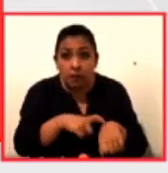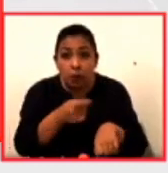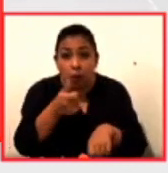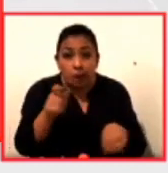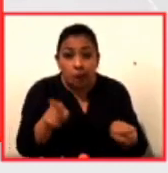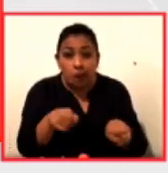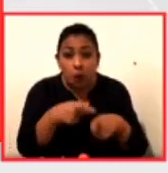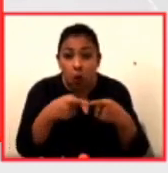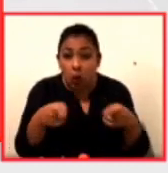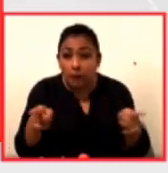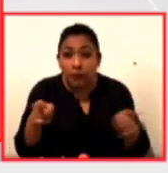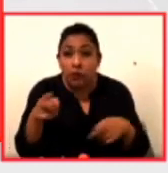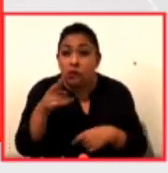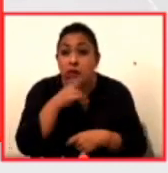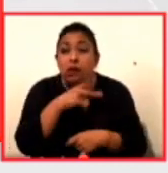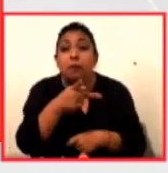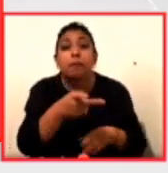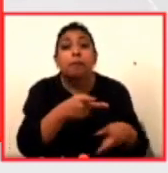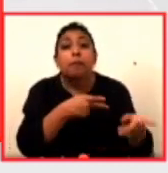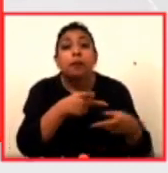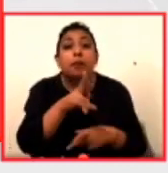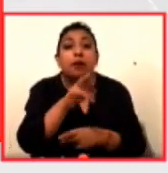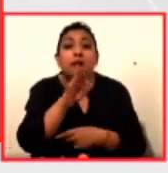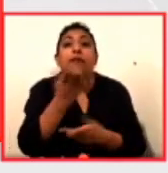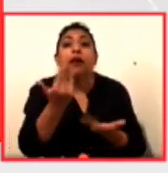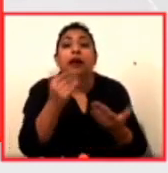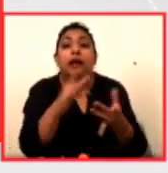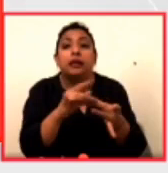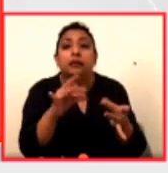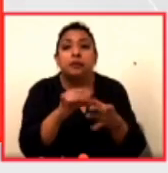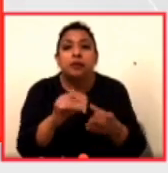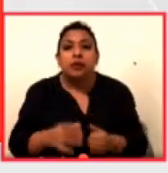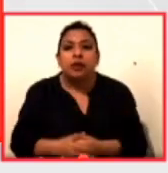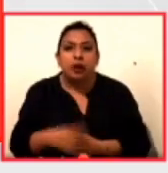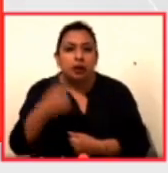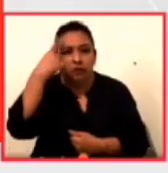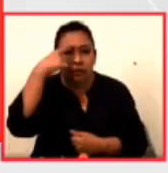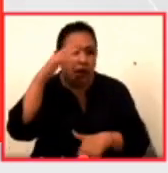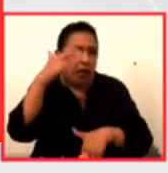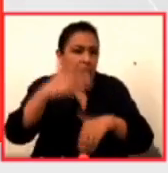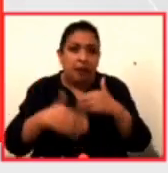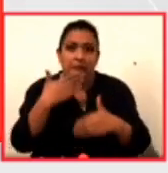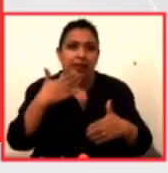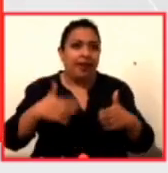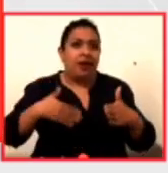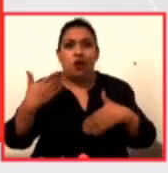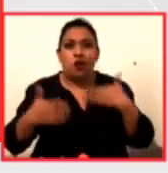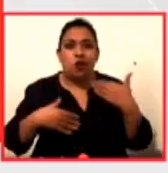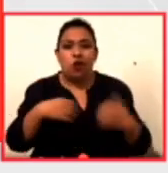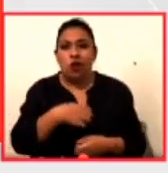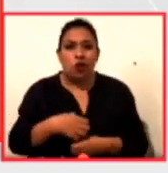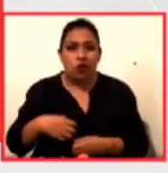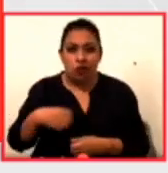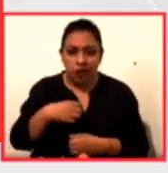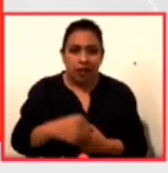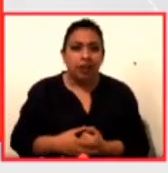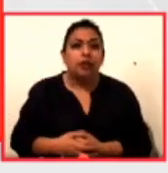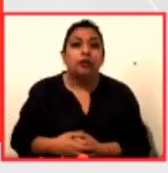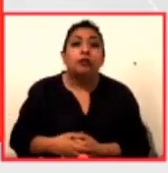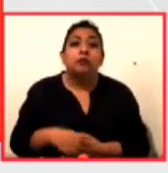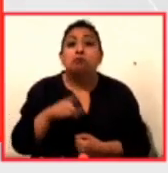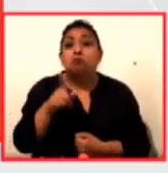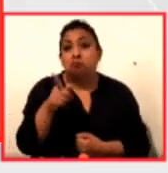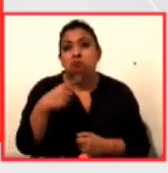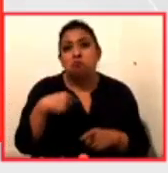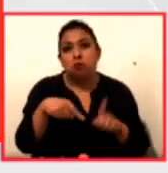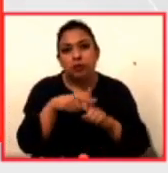musiquita que nos has preparado Rafa a ver cuéntanos suena bien para despedirnos con alegría con la nota buena y